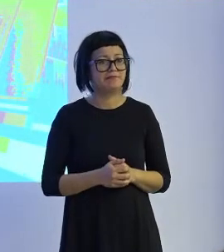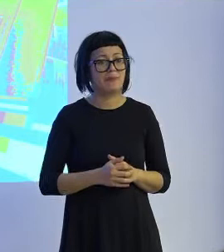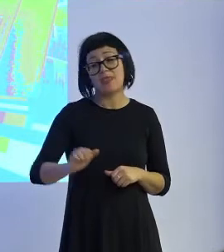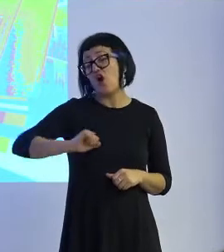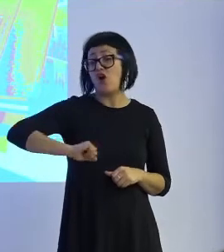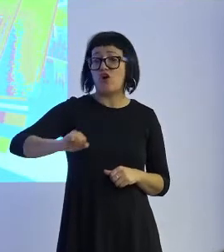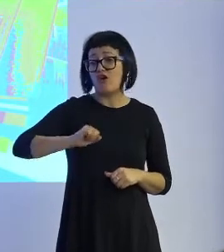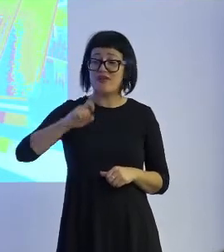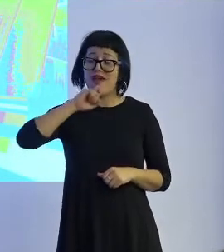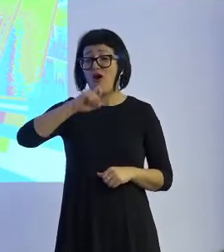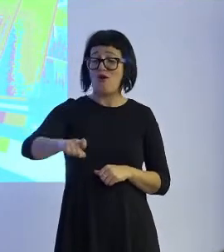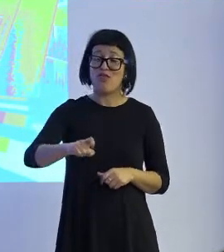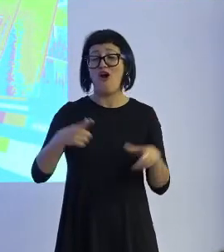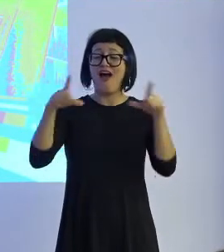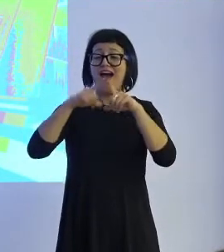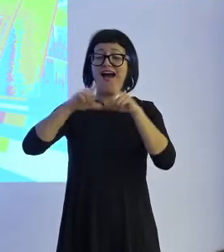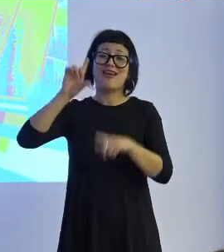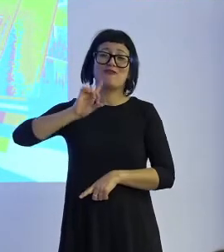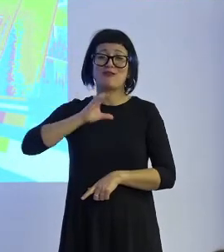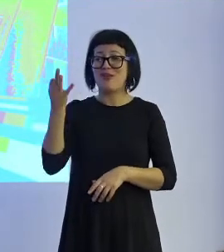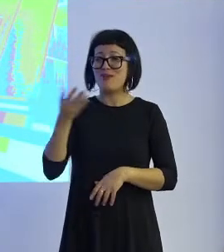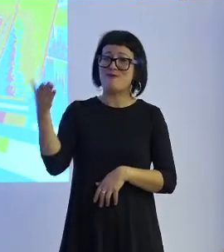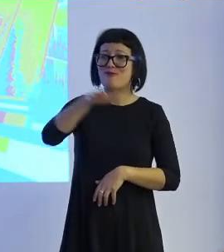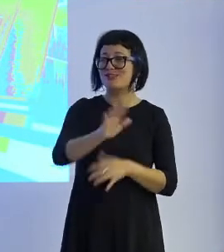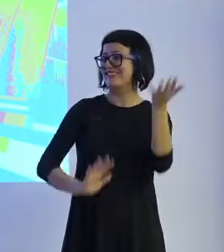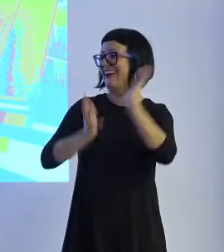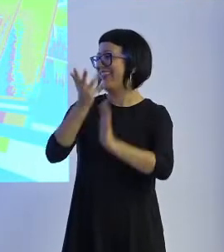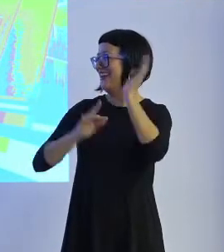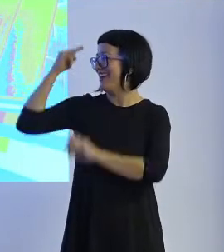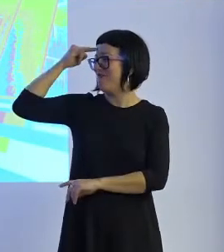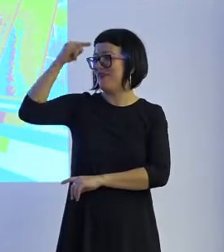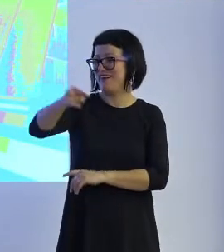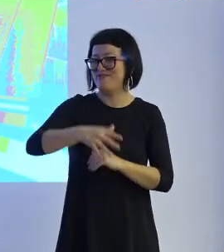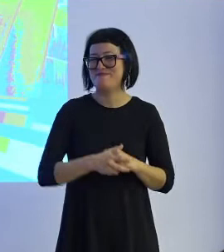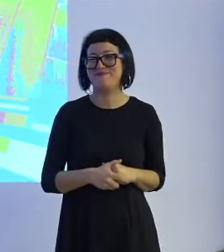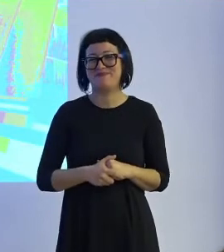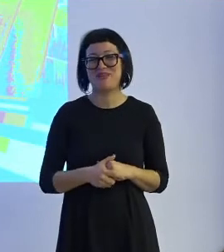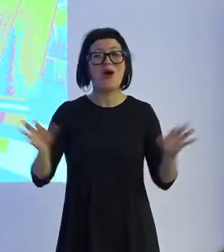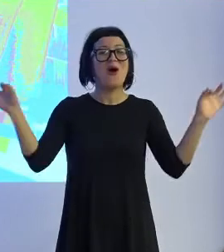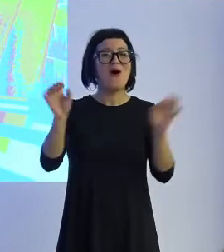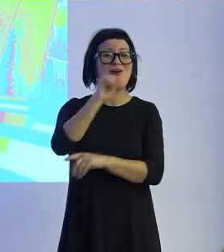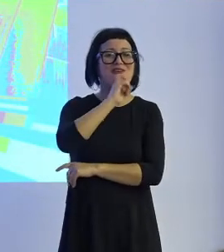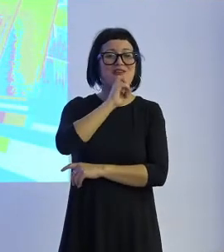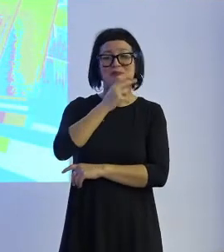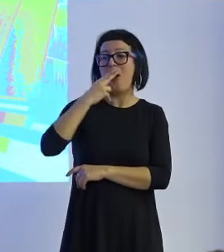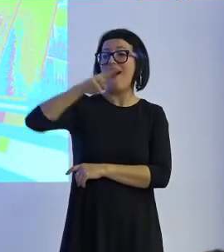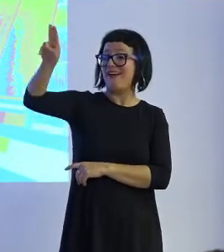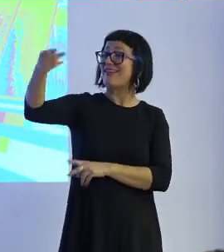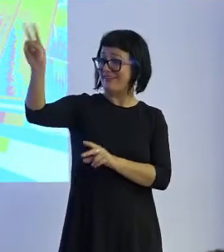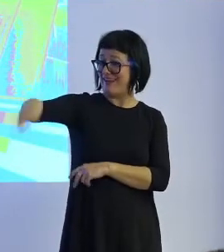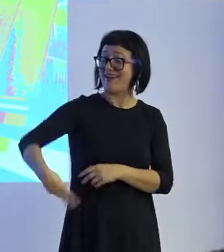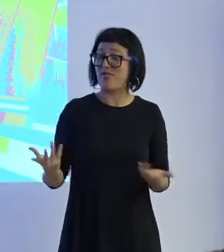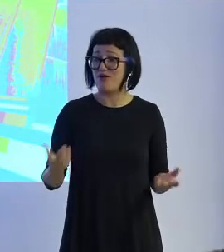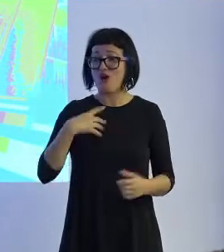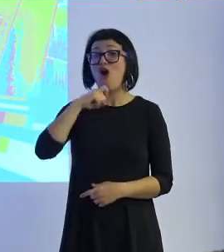jodidamente odio a las feministas y deberían morirse y arder en el infierno o como Hitler tenía razón,